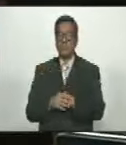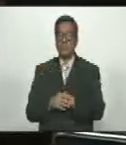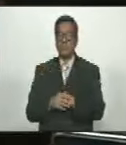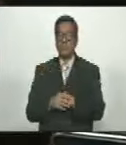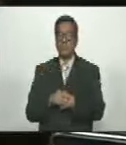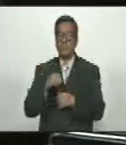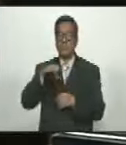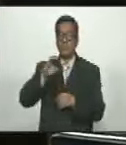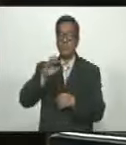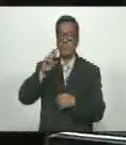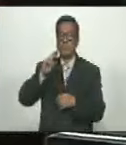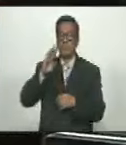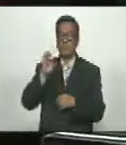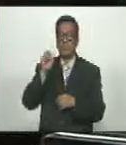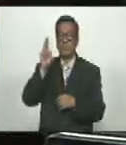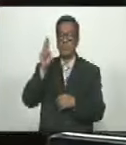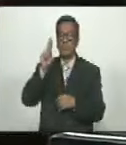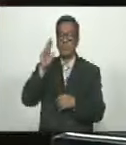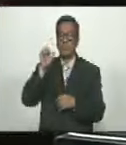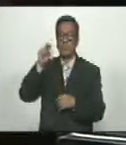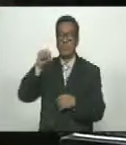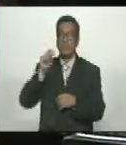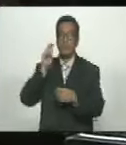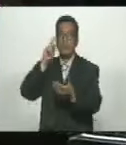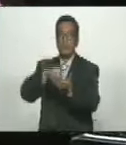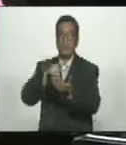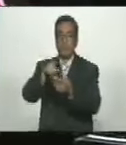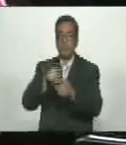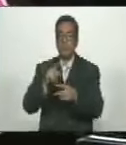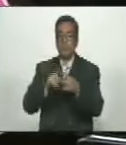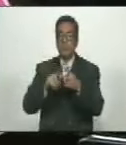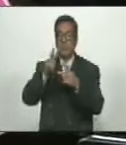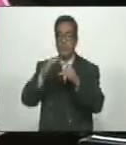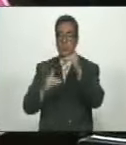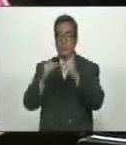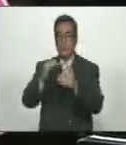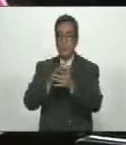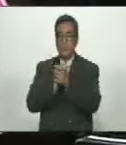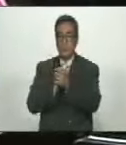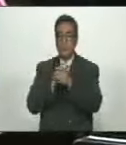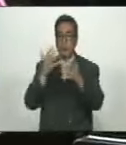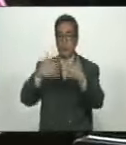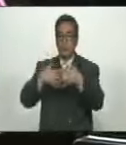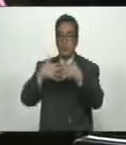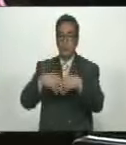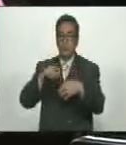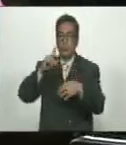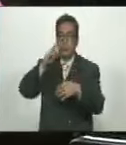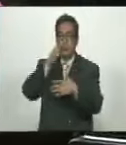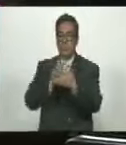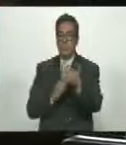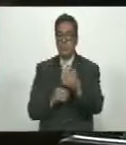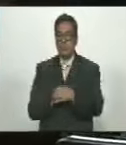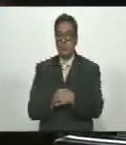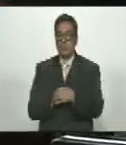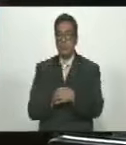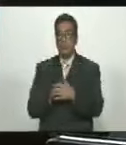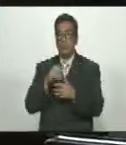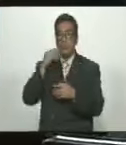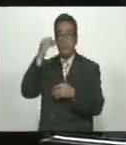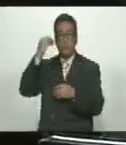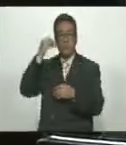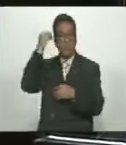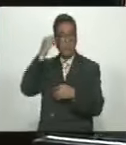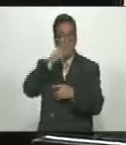Chevron que participa en esos dos niveles de asociación de empresas mixtas en consecuencia